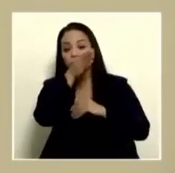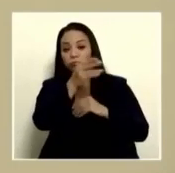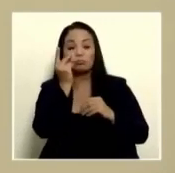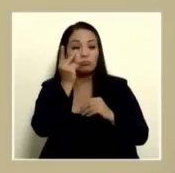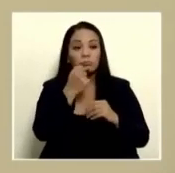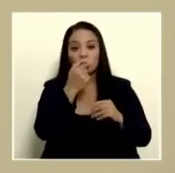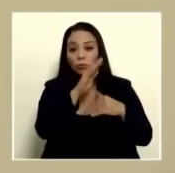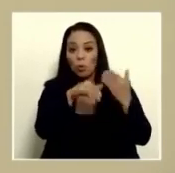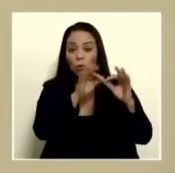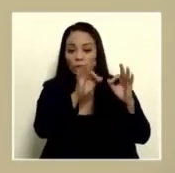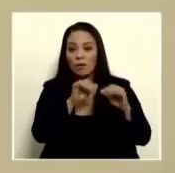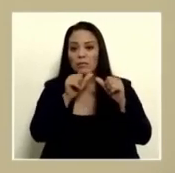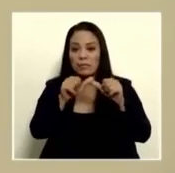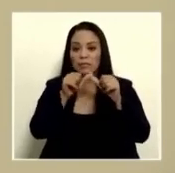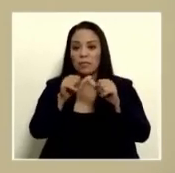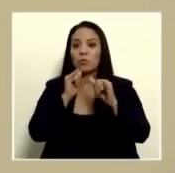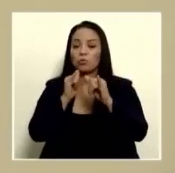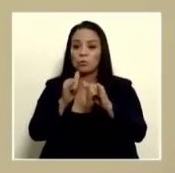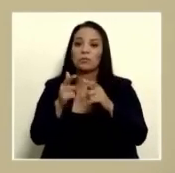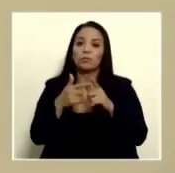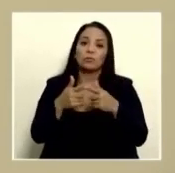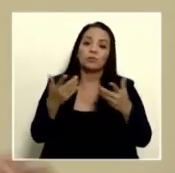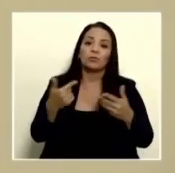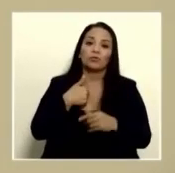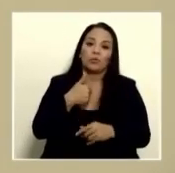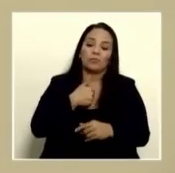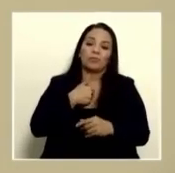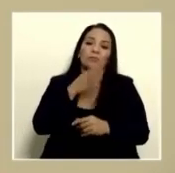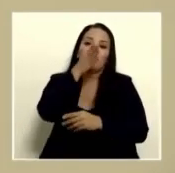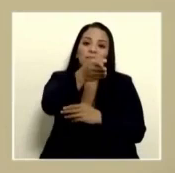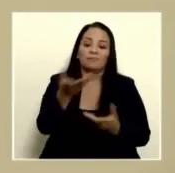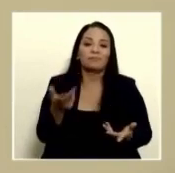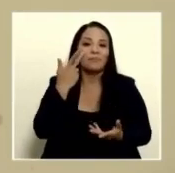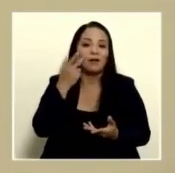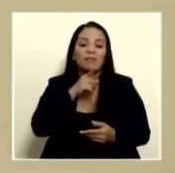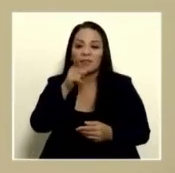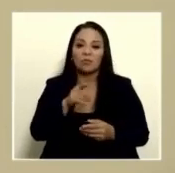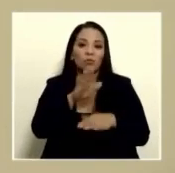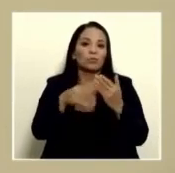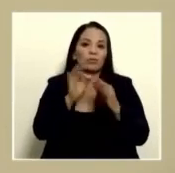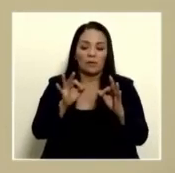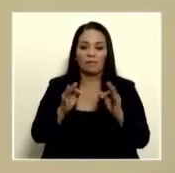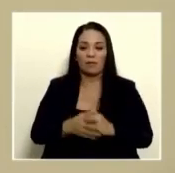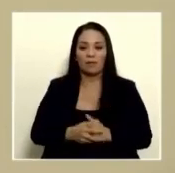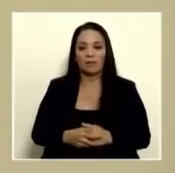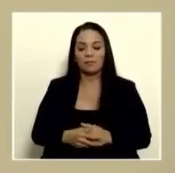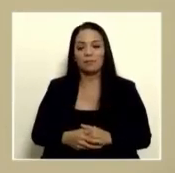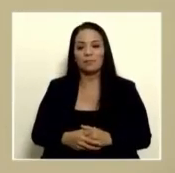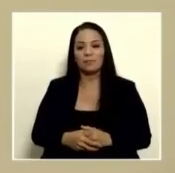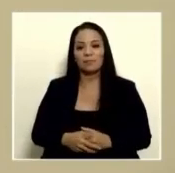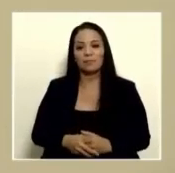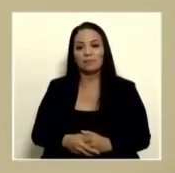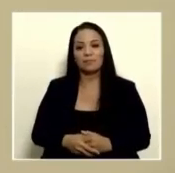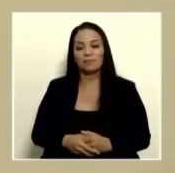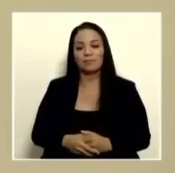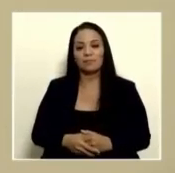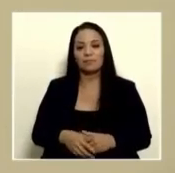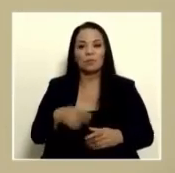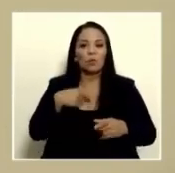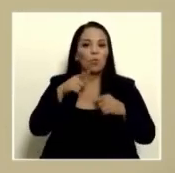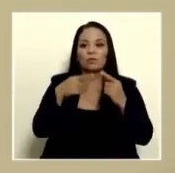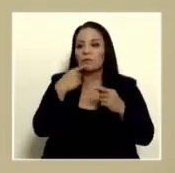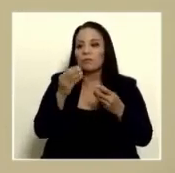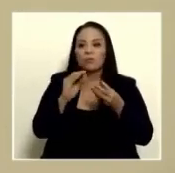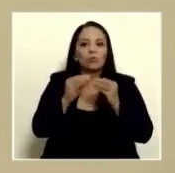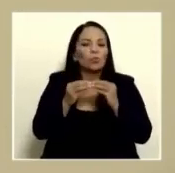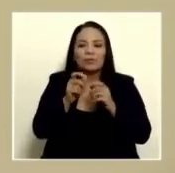y aún así siguen llegando denuncias entonces he ido yo directamente para ver si es cierto que todo está bien entonces no puedo decirle el